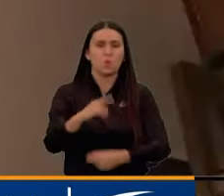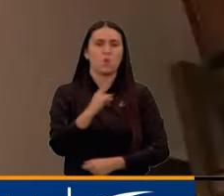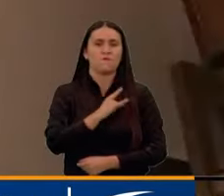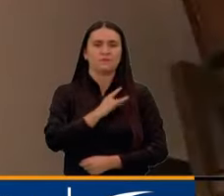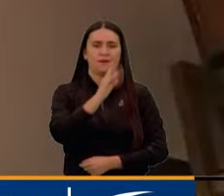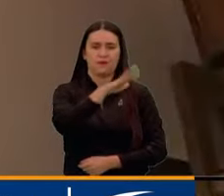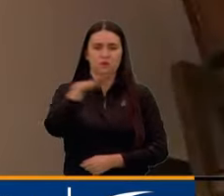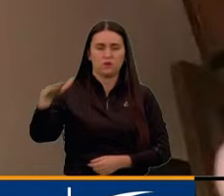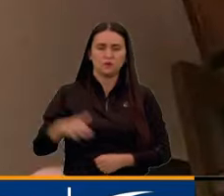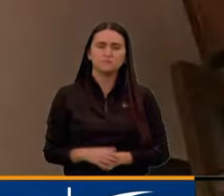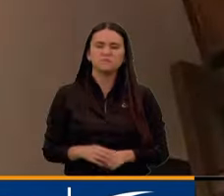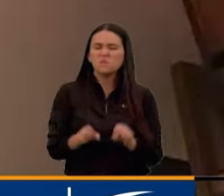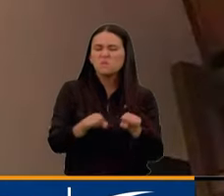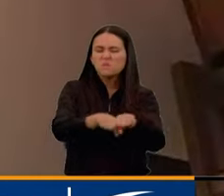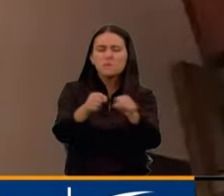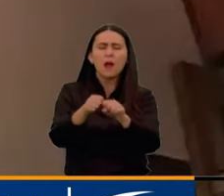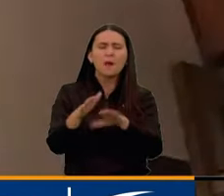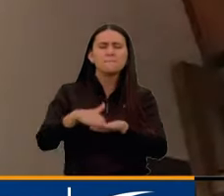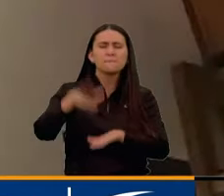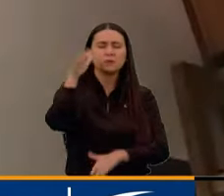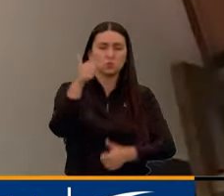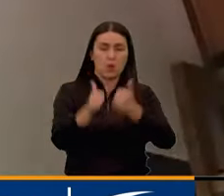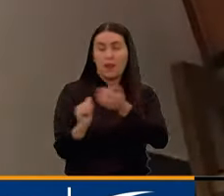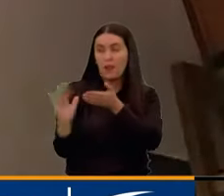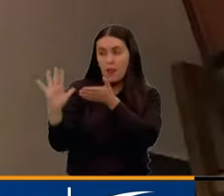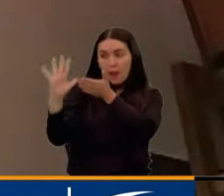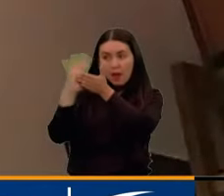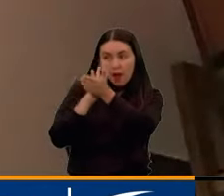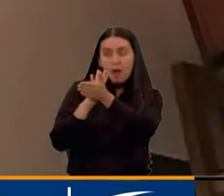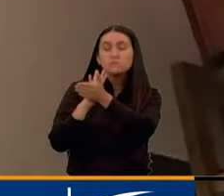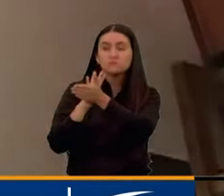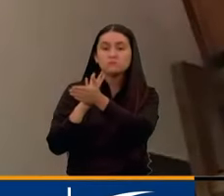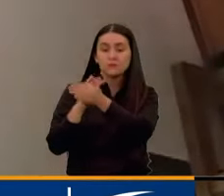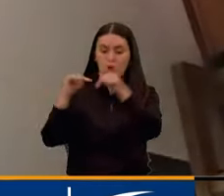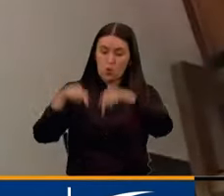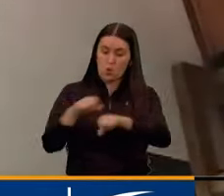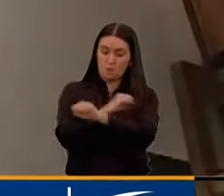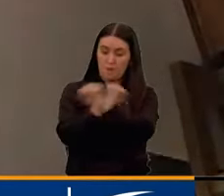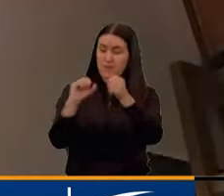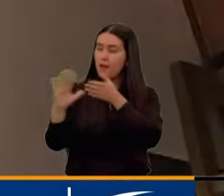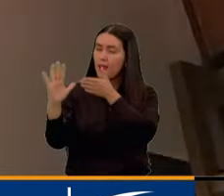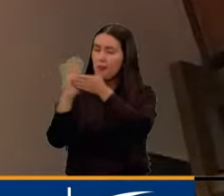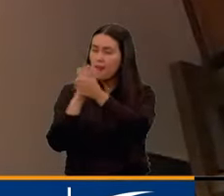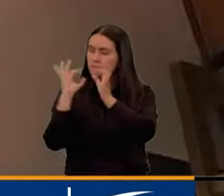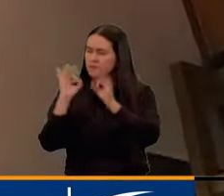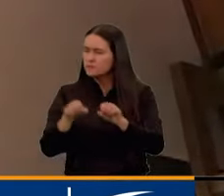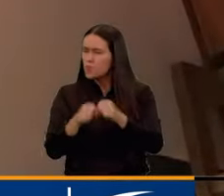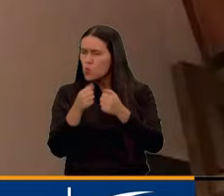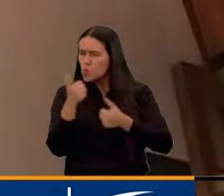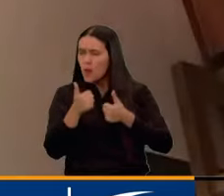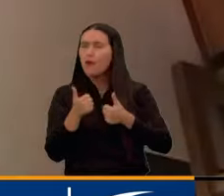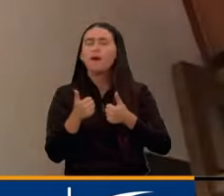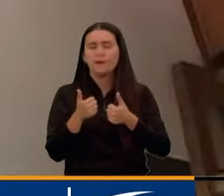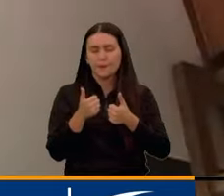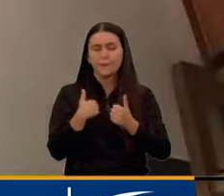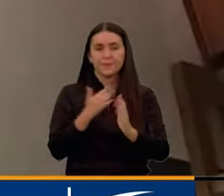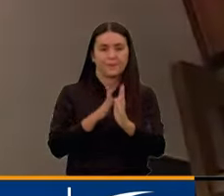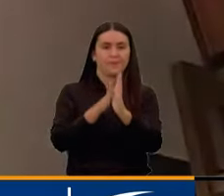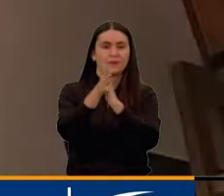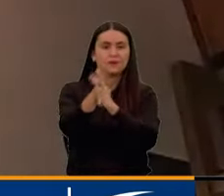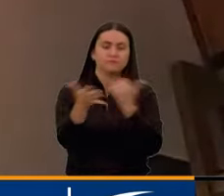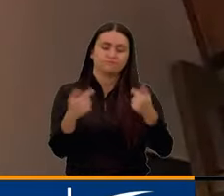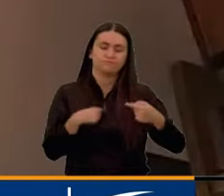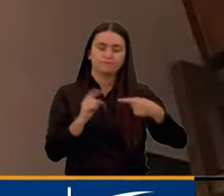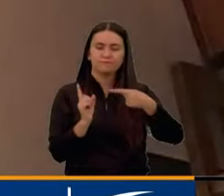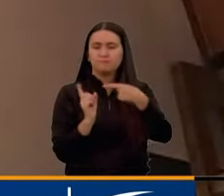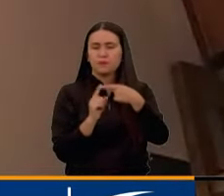Básicamente los daños, según el informe que recibí a primera hora de esta mañana, están relacionados con, primero,